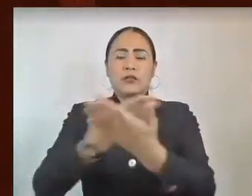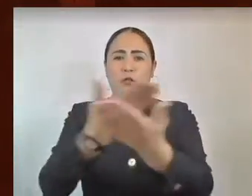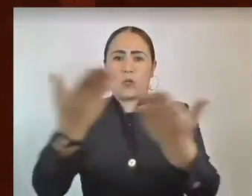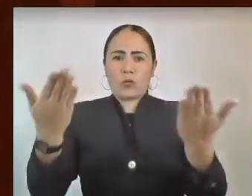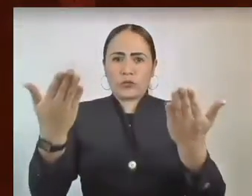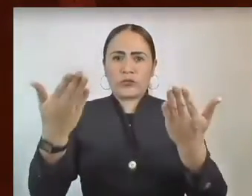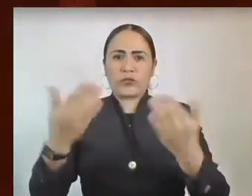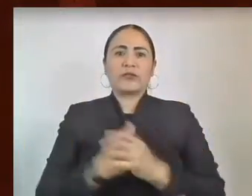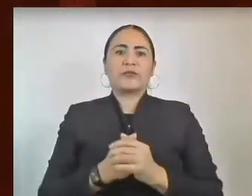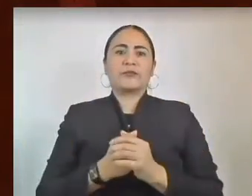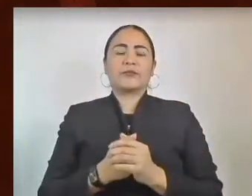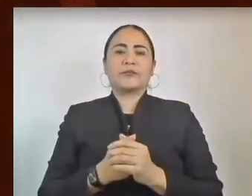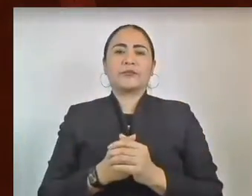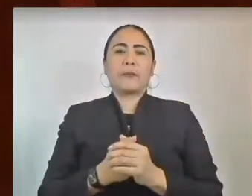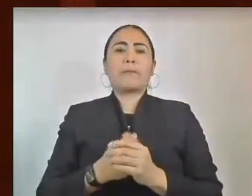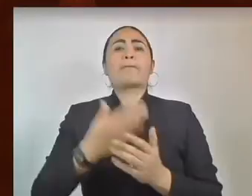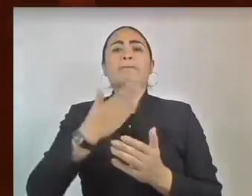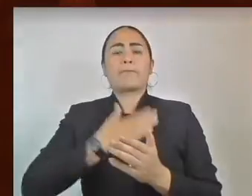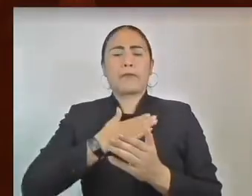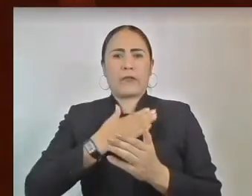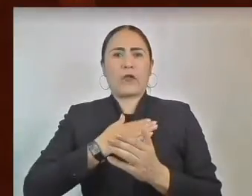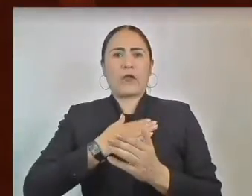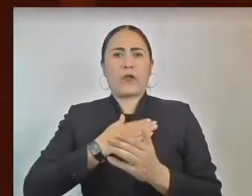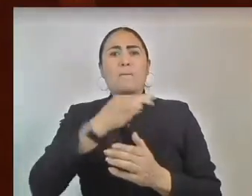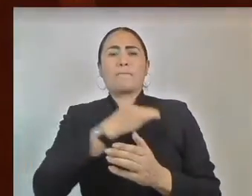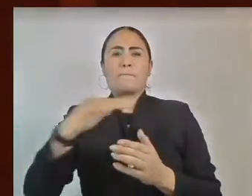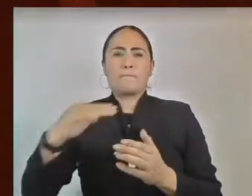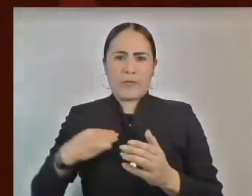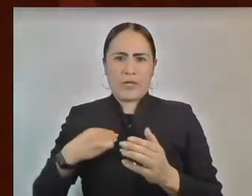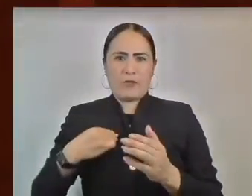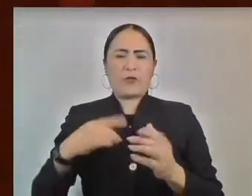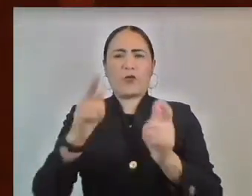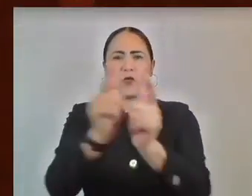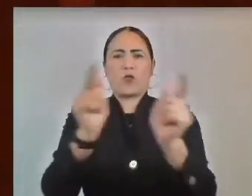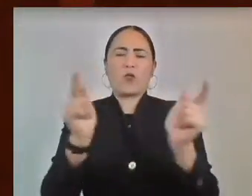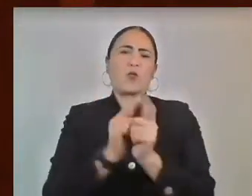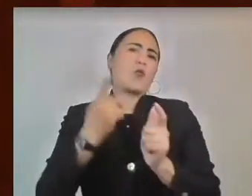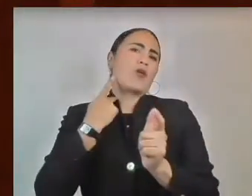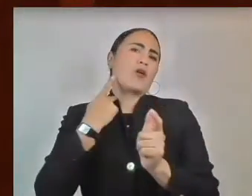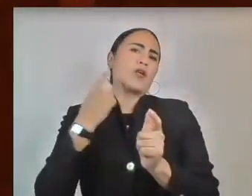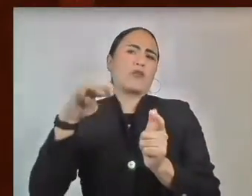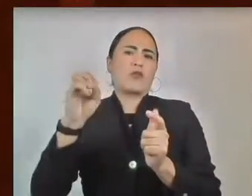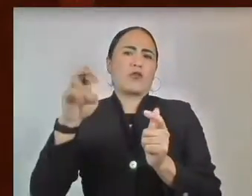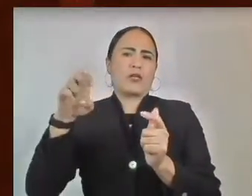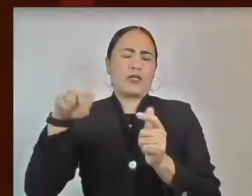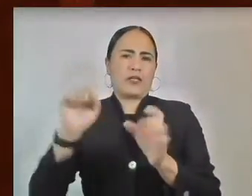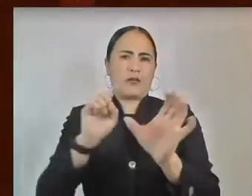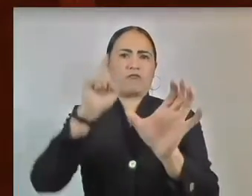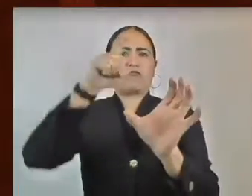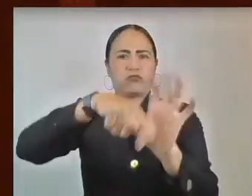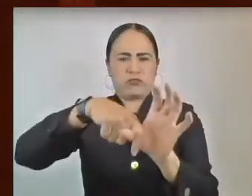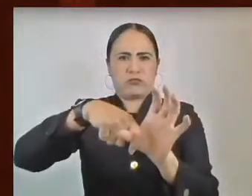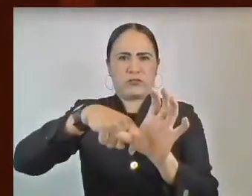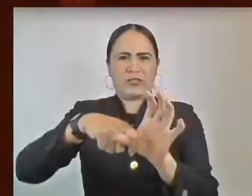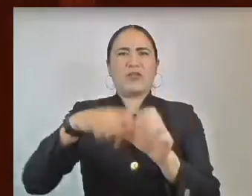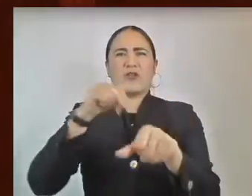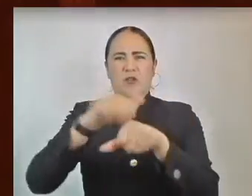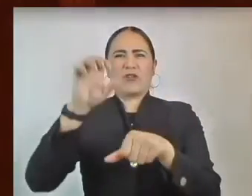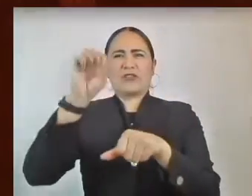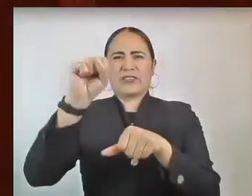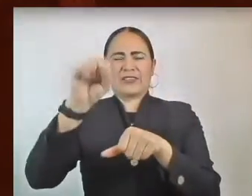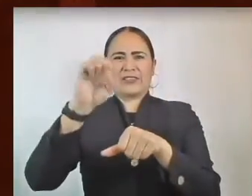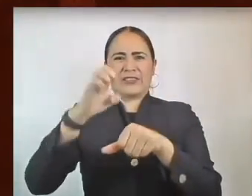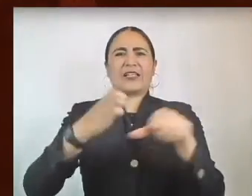En mi carácter de integrante del Grupo Parlamentario de Morena en la sexagésima legislatura del Estado de México, con